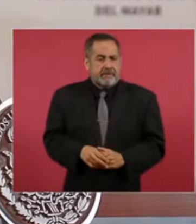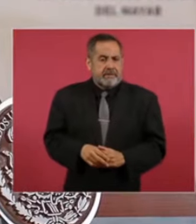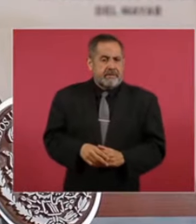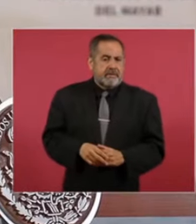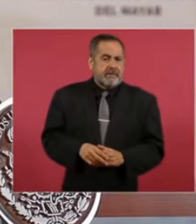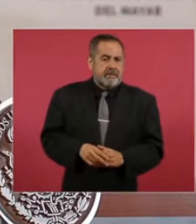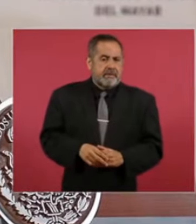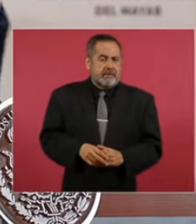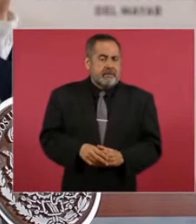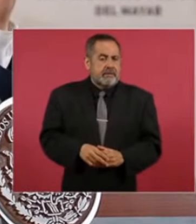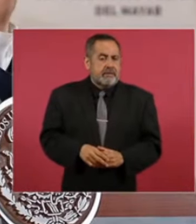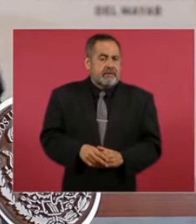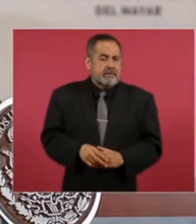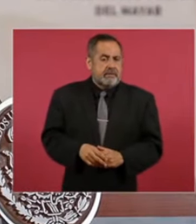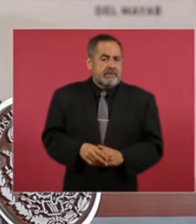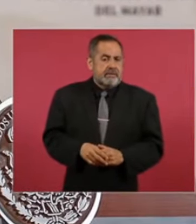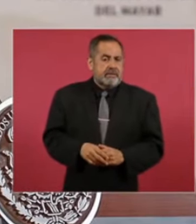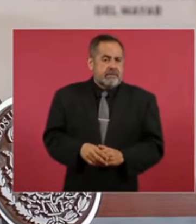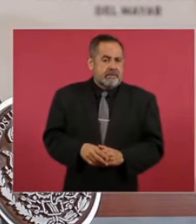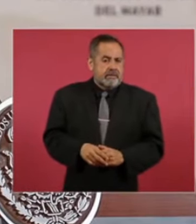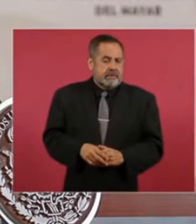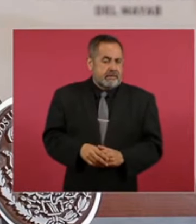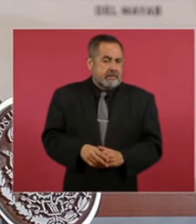nos abrimos